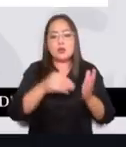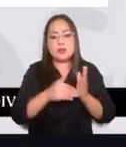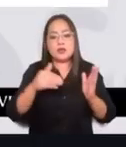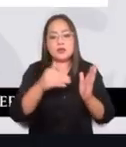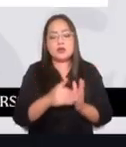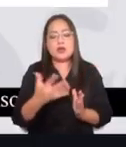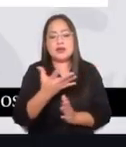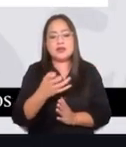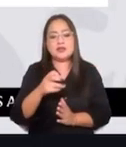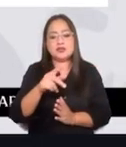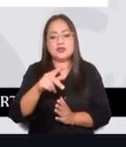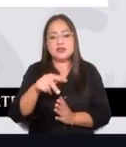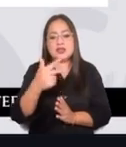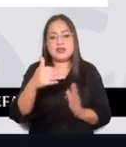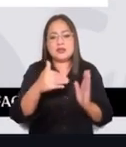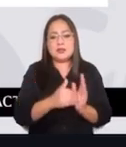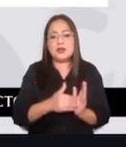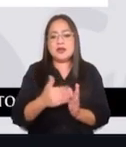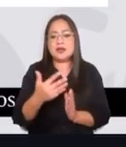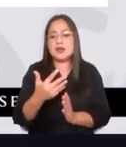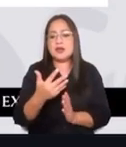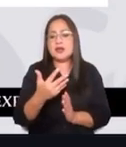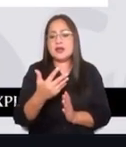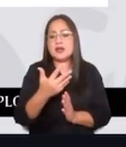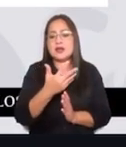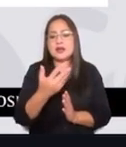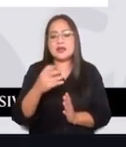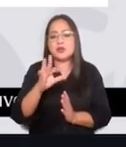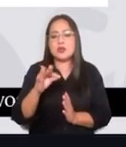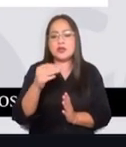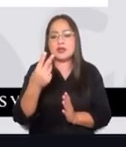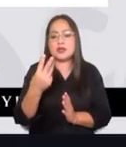.543.66 toneladas.